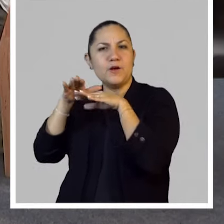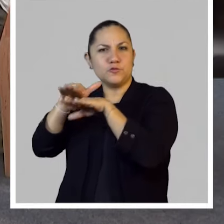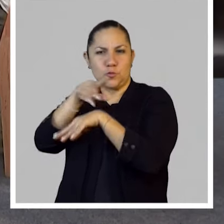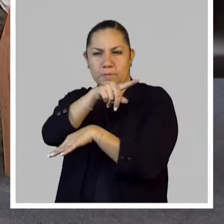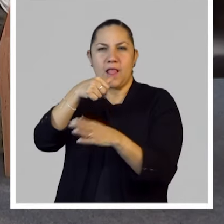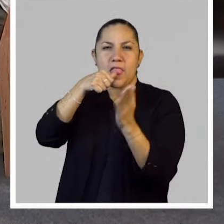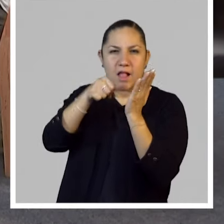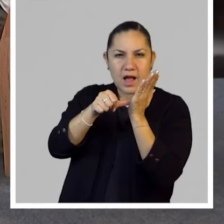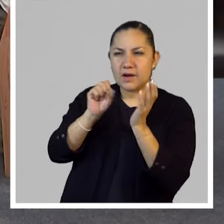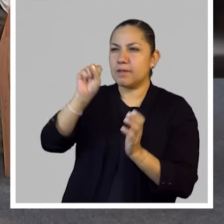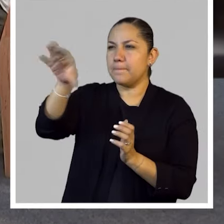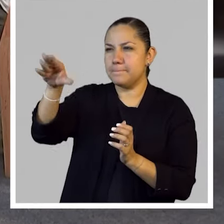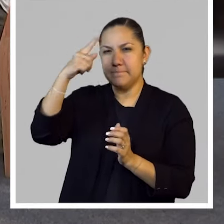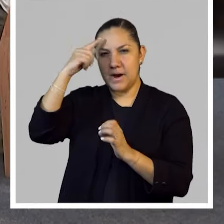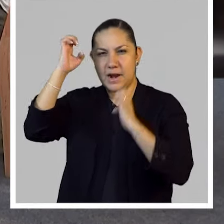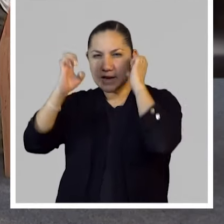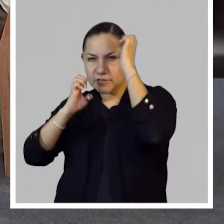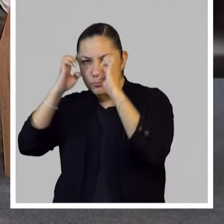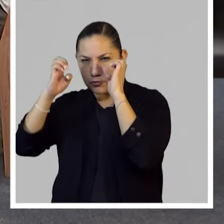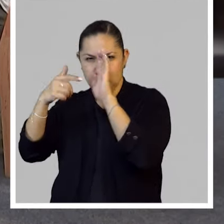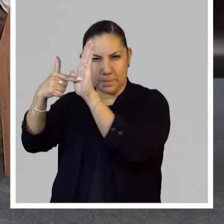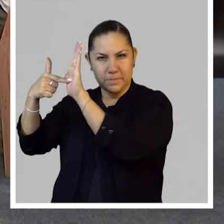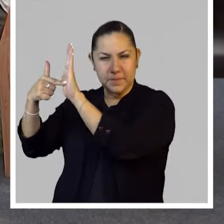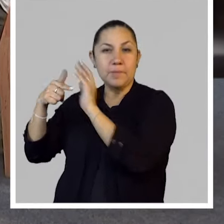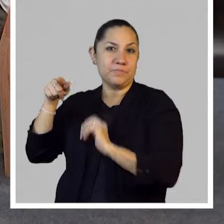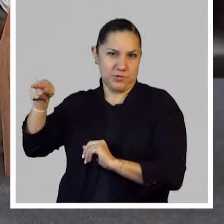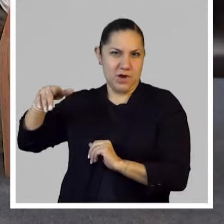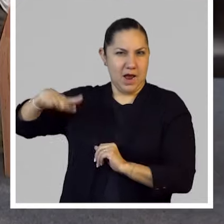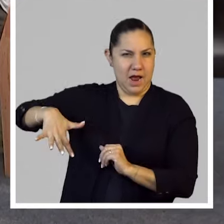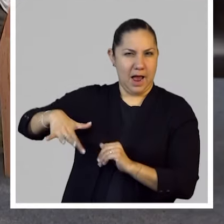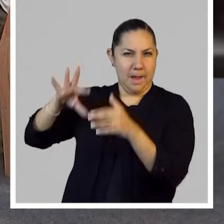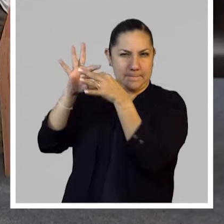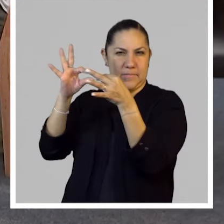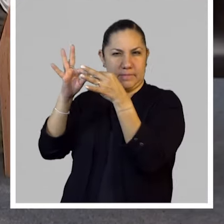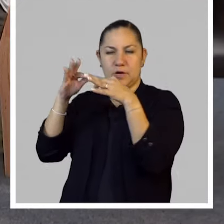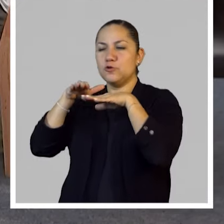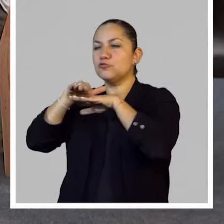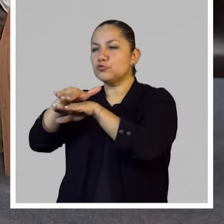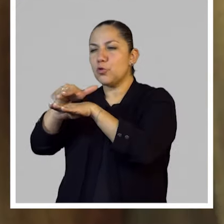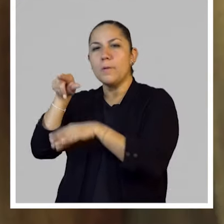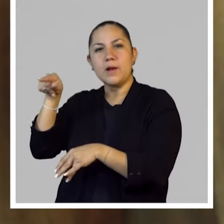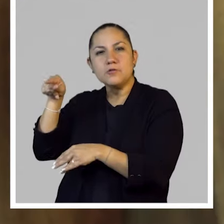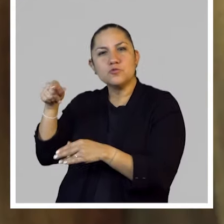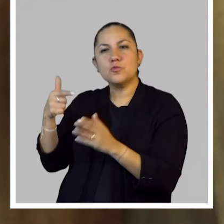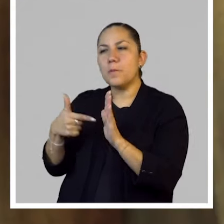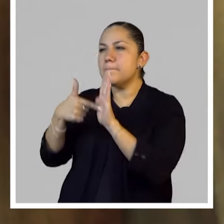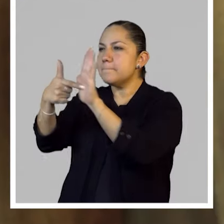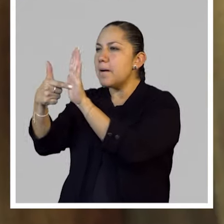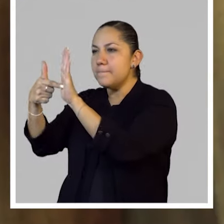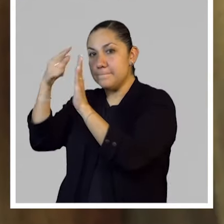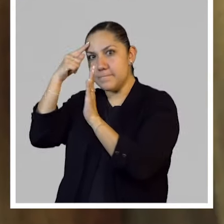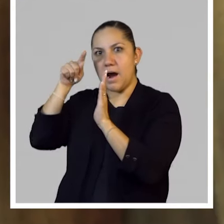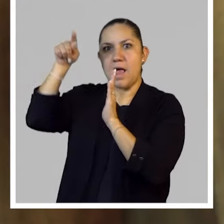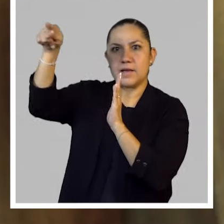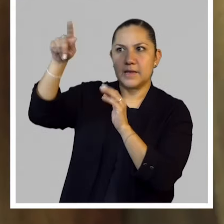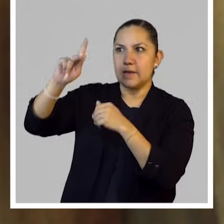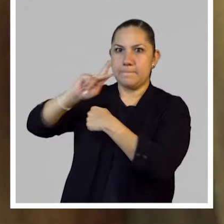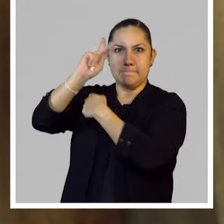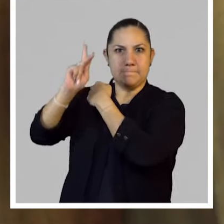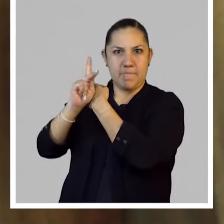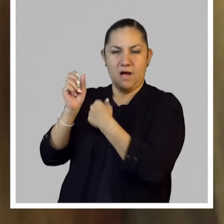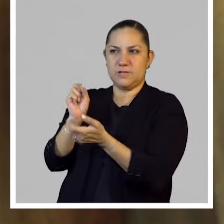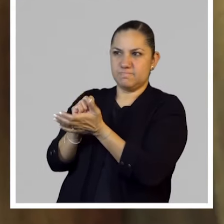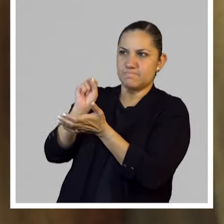con una galería, por ejemplo, ¿no? O toda la complicación de mandar una pieza a algún país. Y eso es la pieza misma, sea, ya más allá de